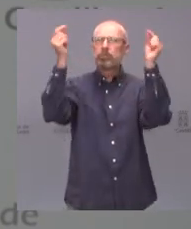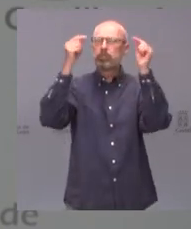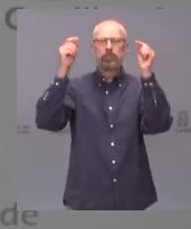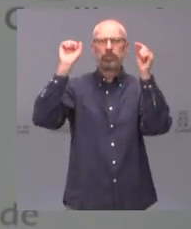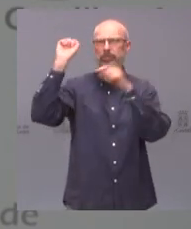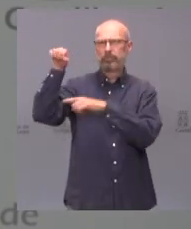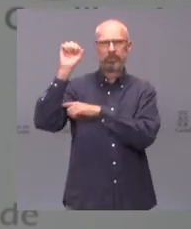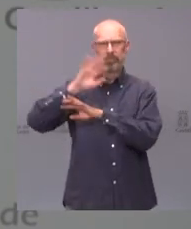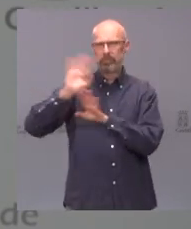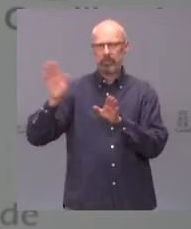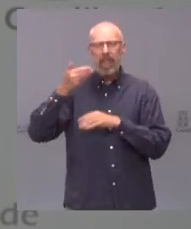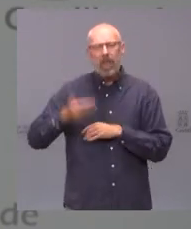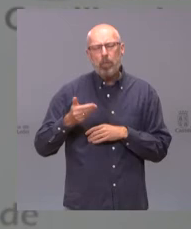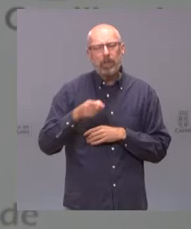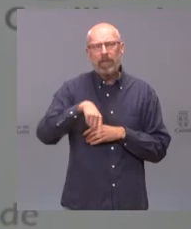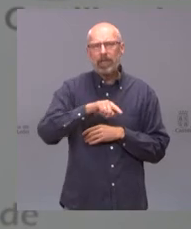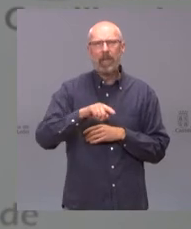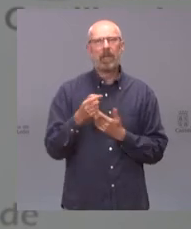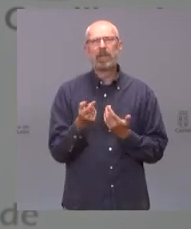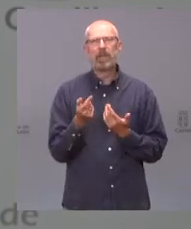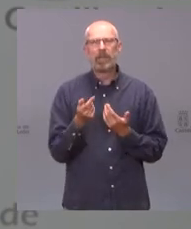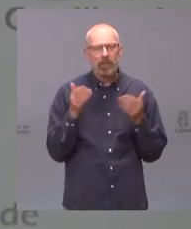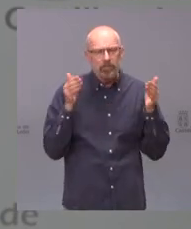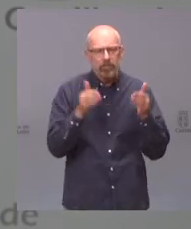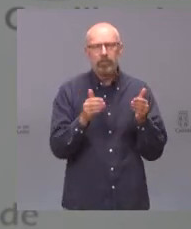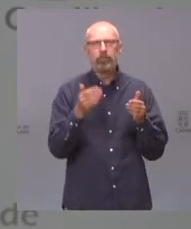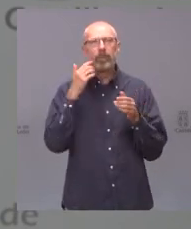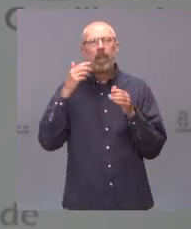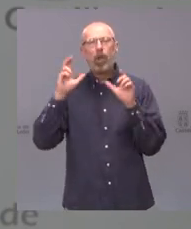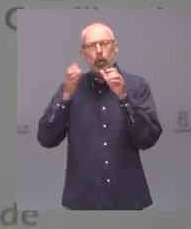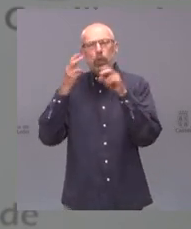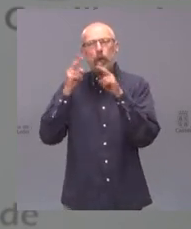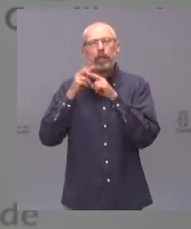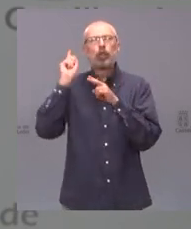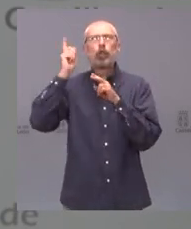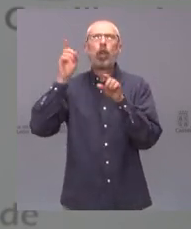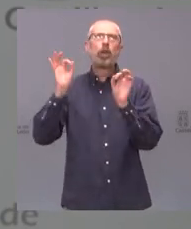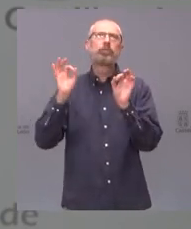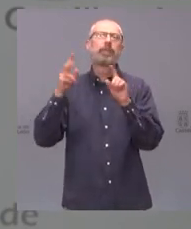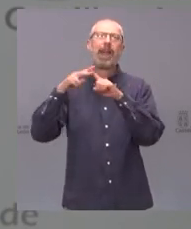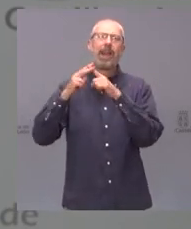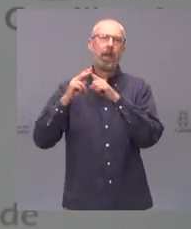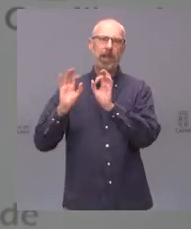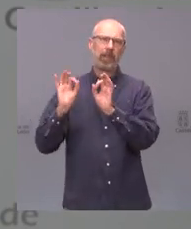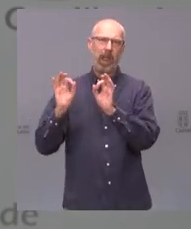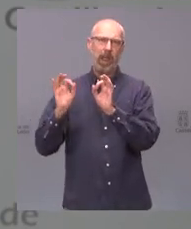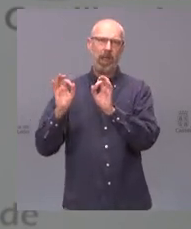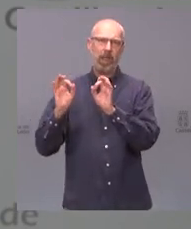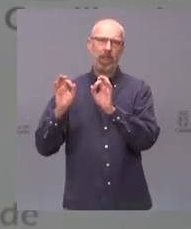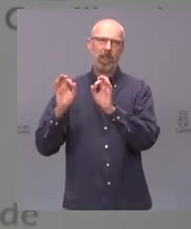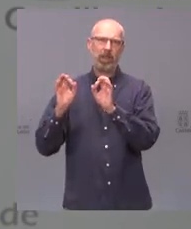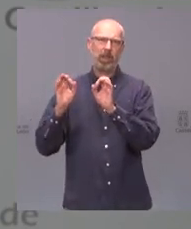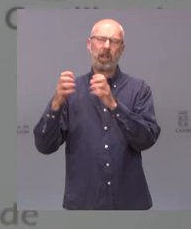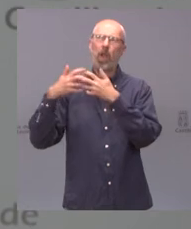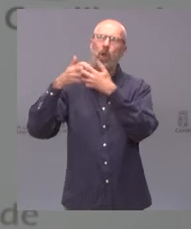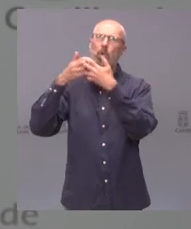importante y los partidos políticos no son más que una mera herramienta no son un motivo de lucha más